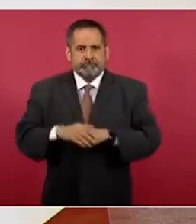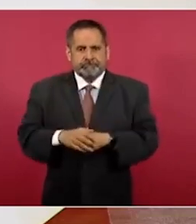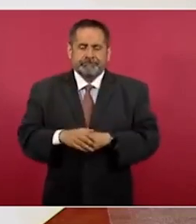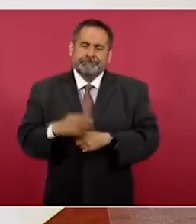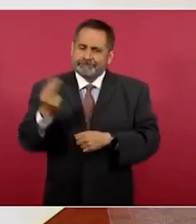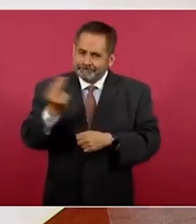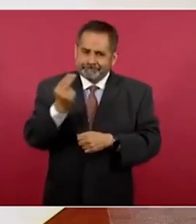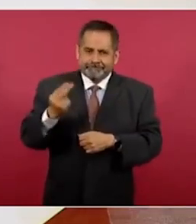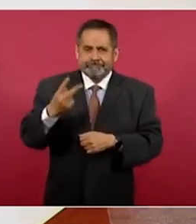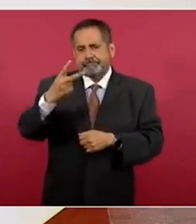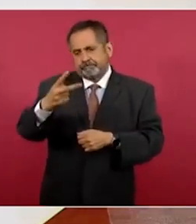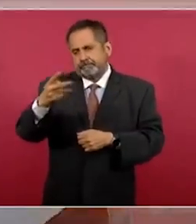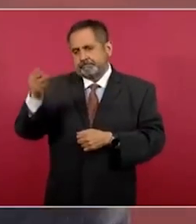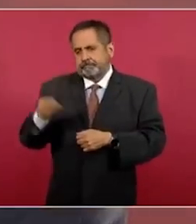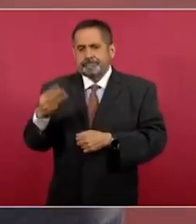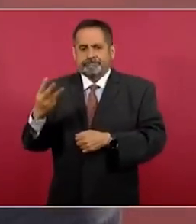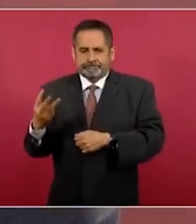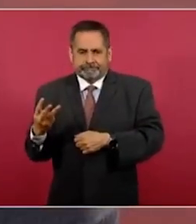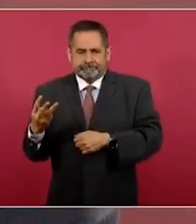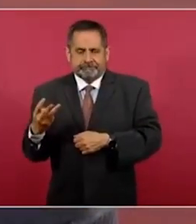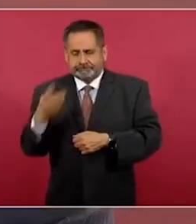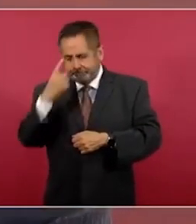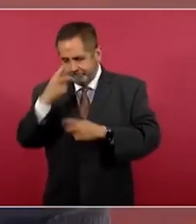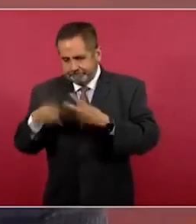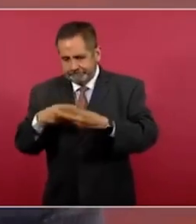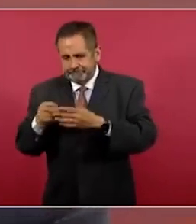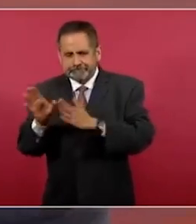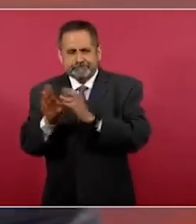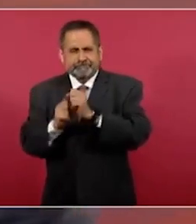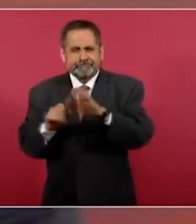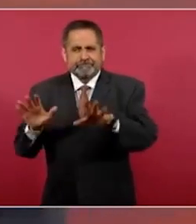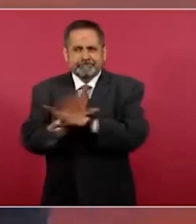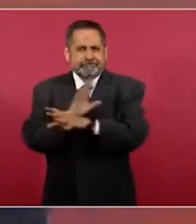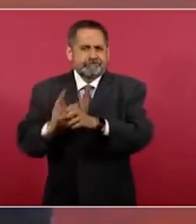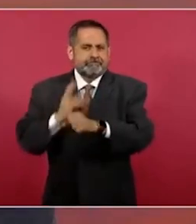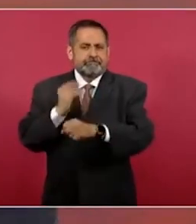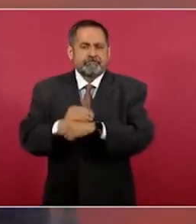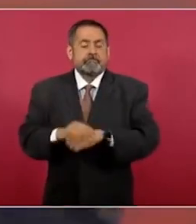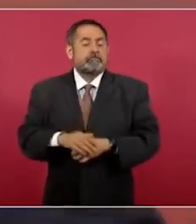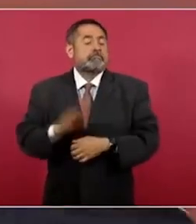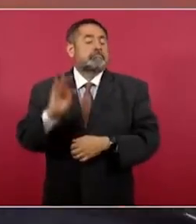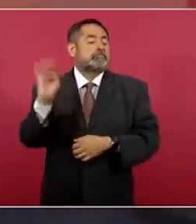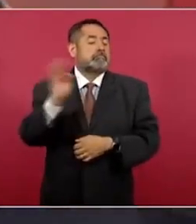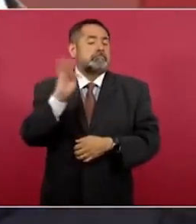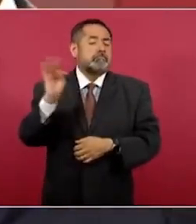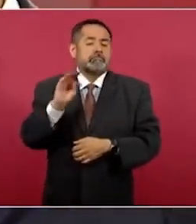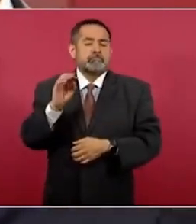terceras partes. Además, si fuese mayoría simple,